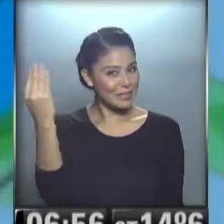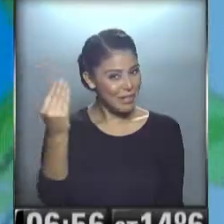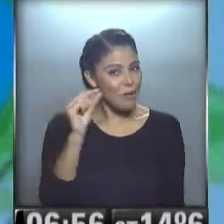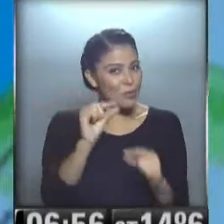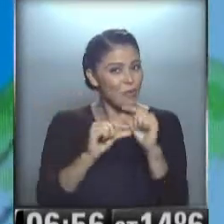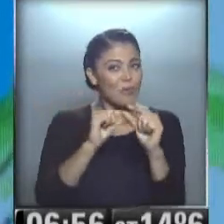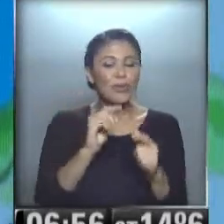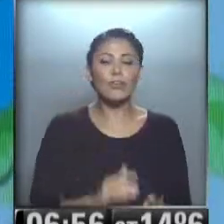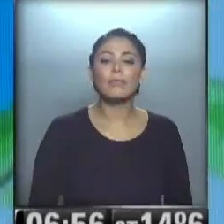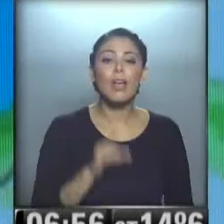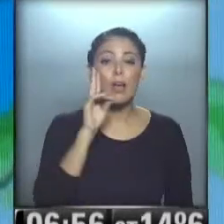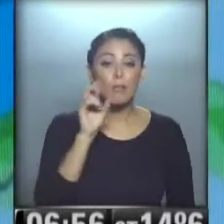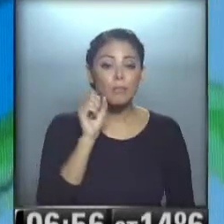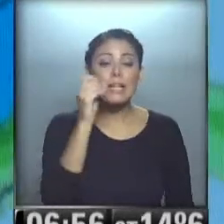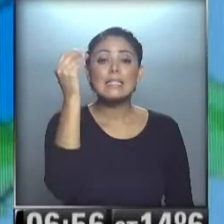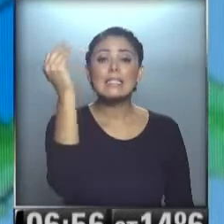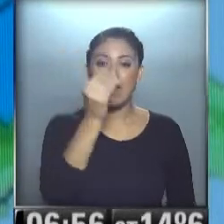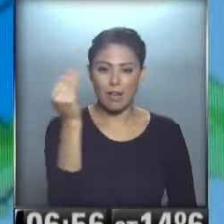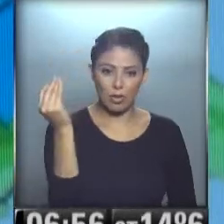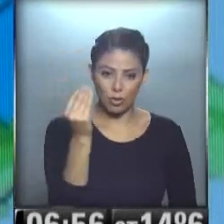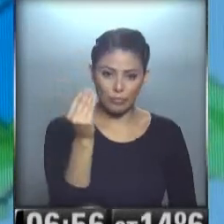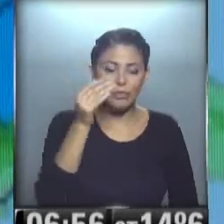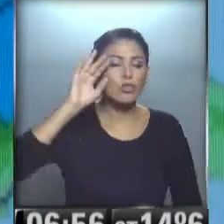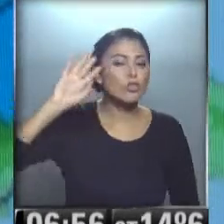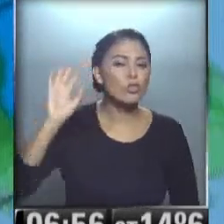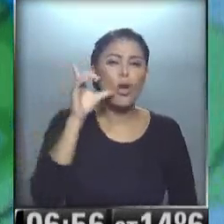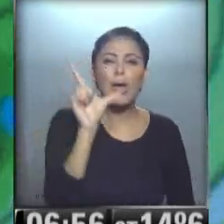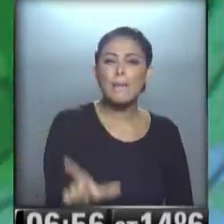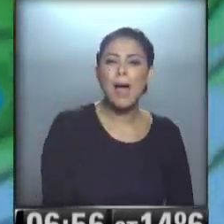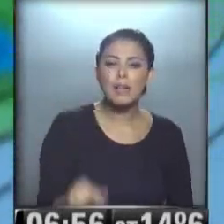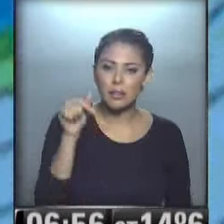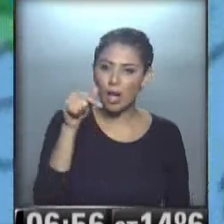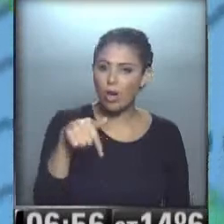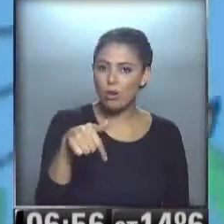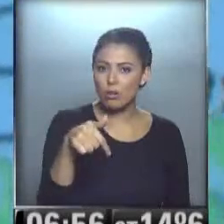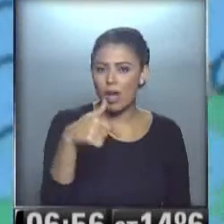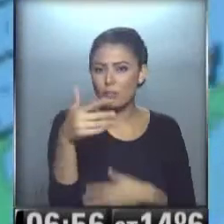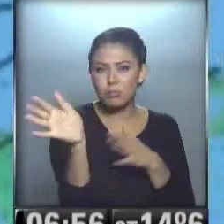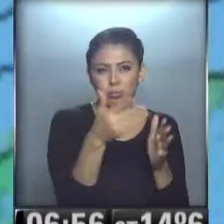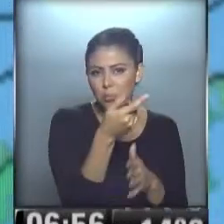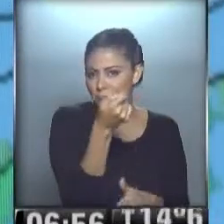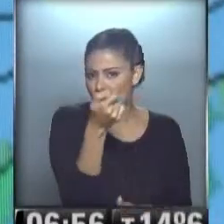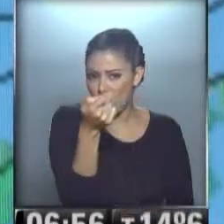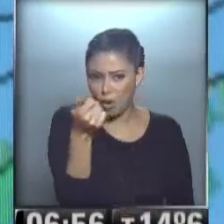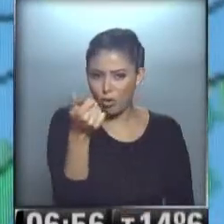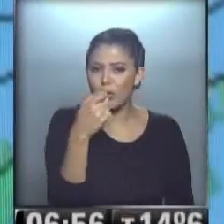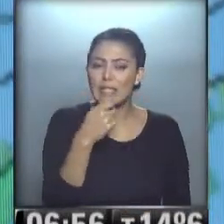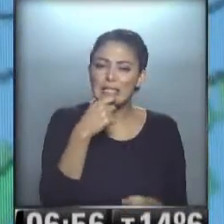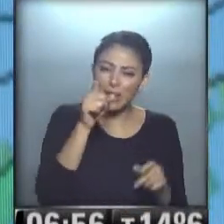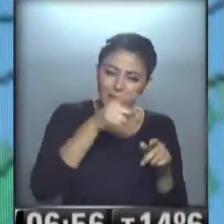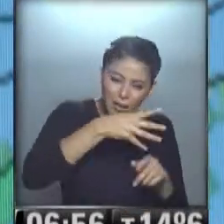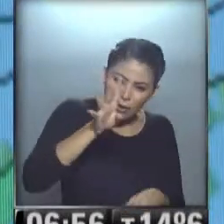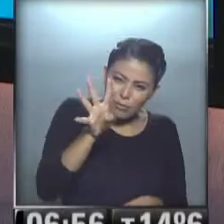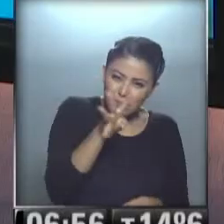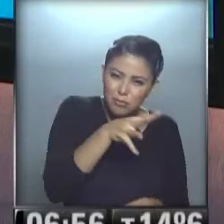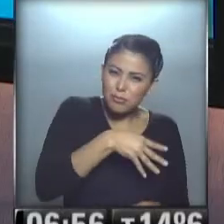poco a poco llega... ...fíjense, el sábado... ...en toda la Patagonia... ...casi nada de viento... ...cuando las isobaras, las líneas de igual